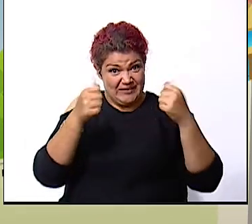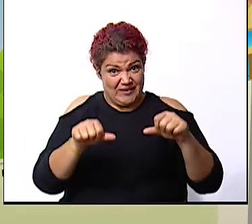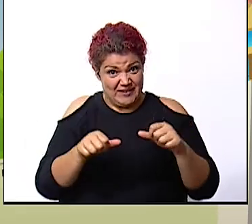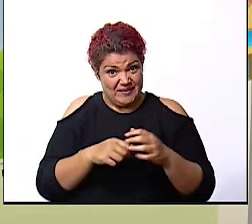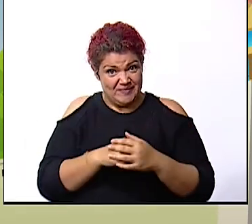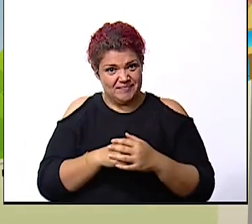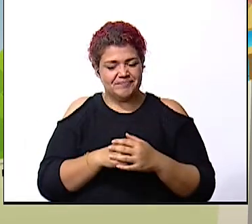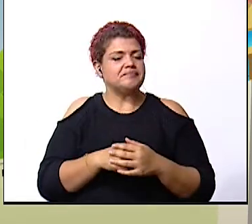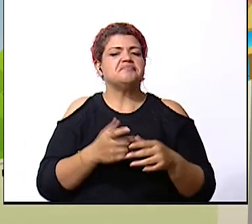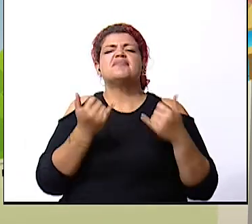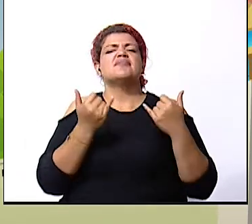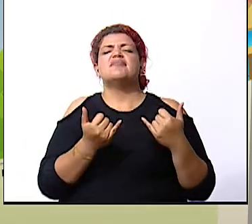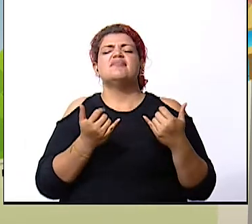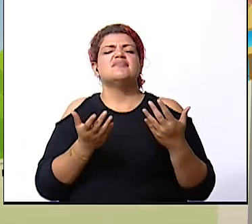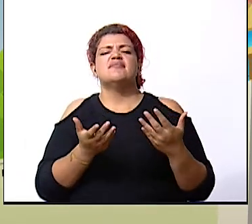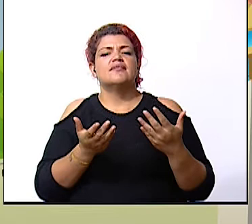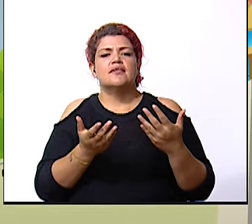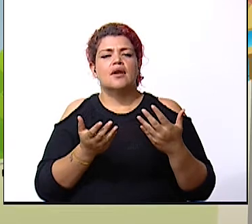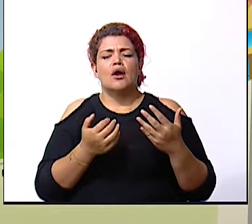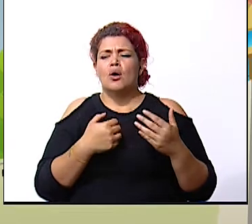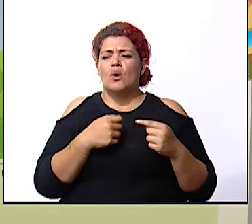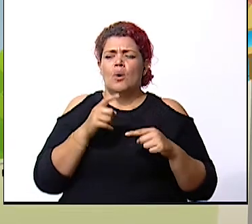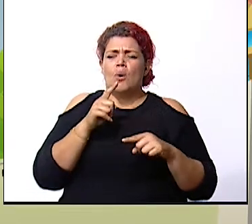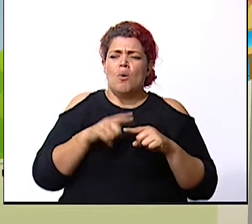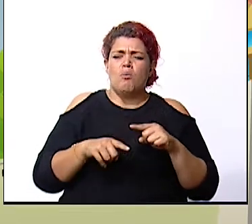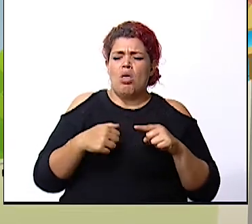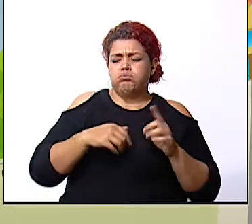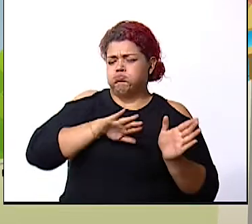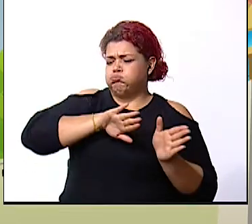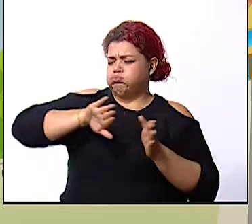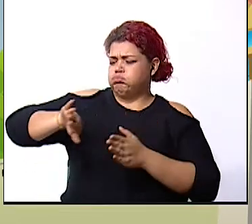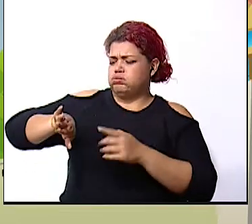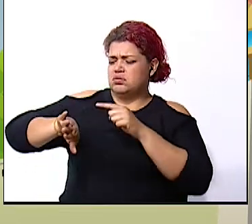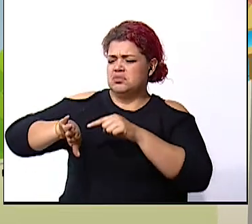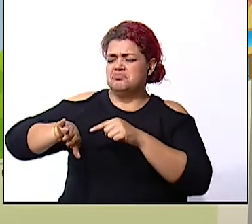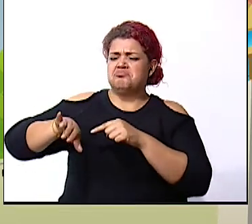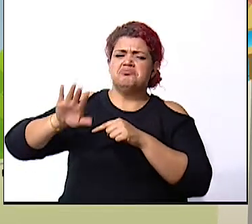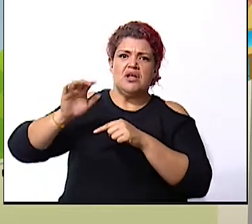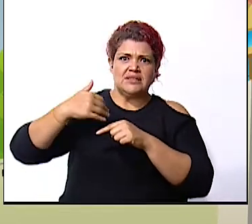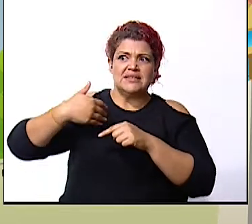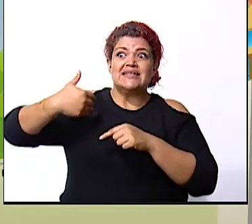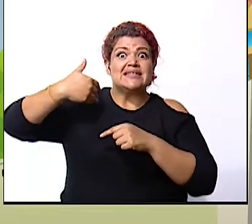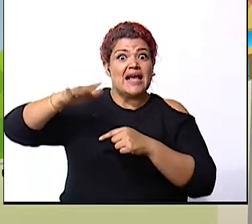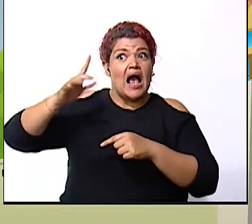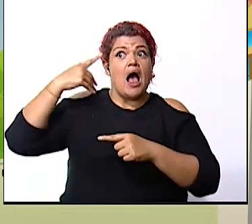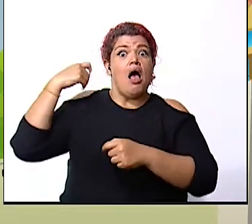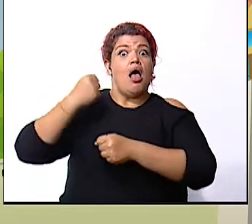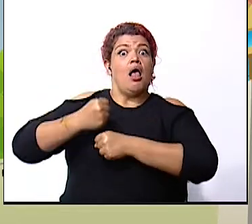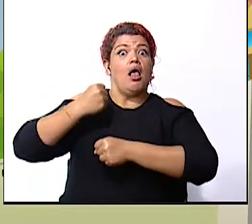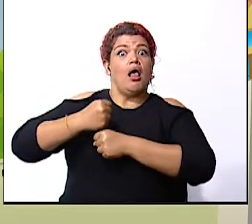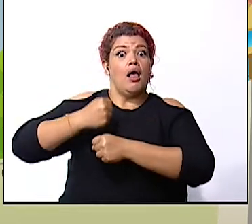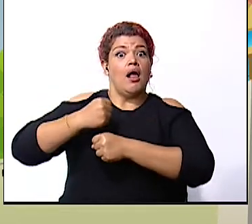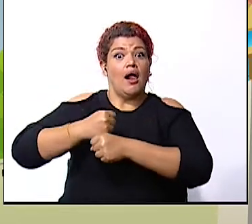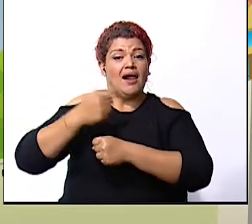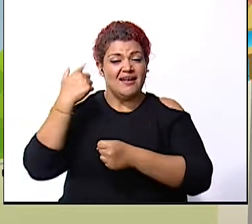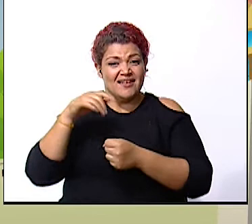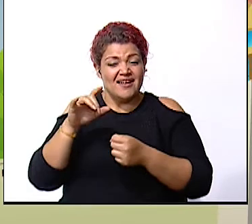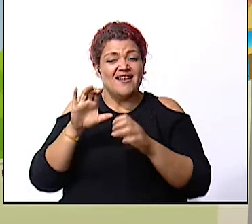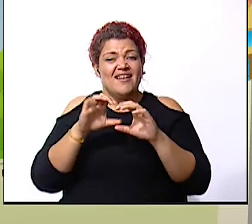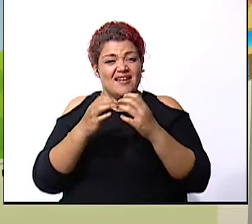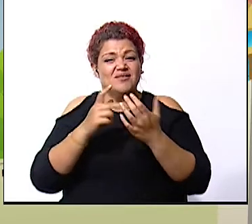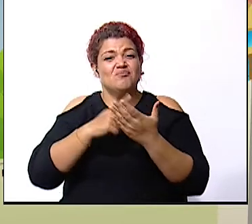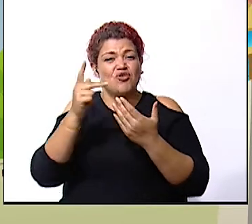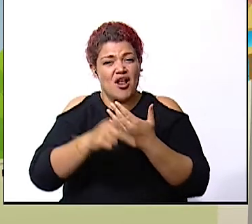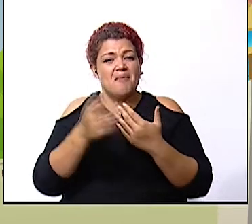ahora no podemos dejar de lado que nosotros hemos trabajado durante todos estos programas